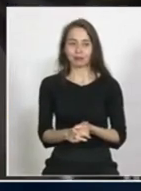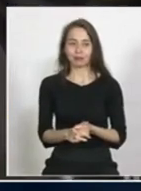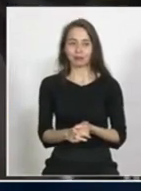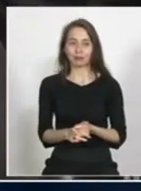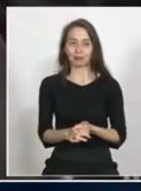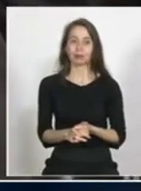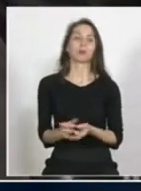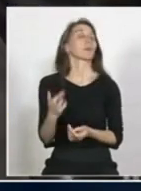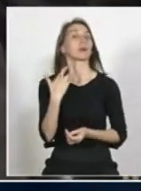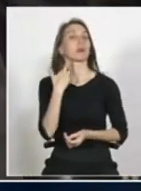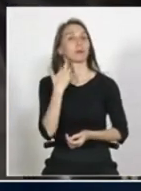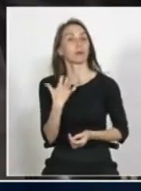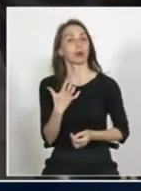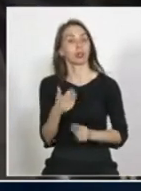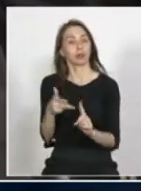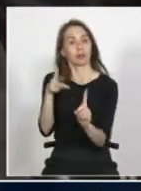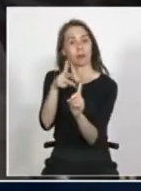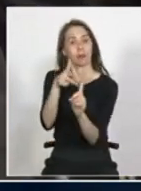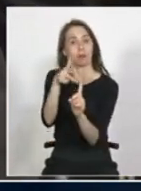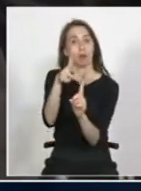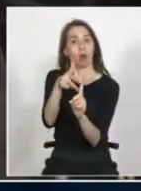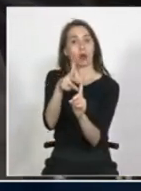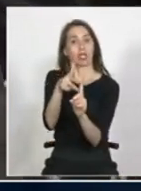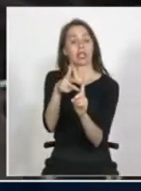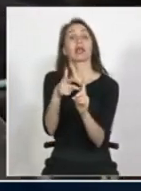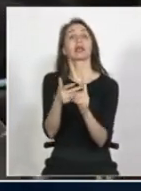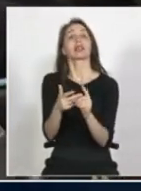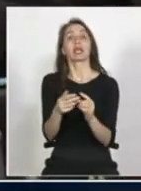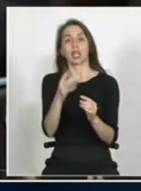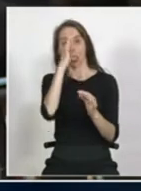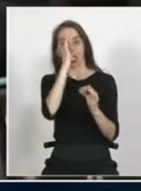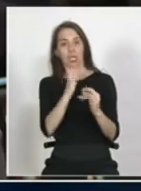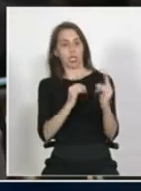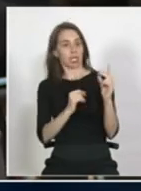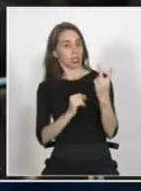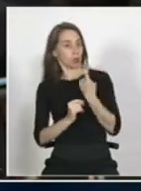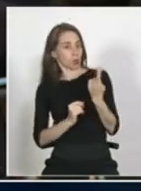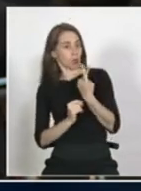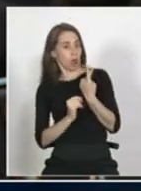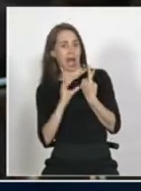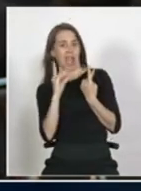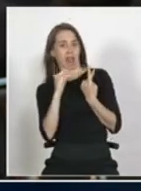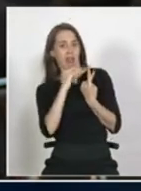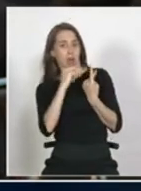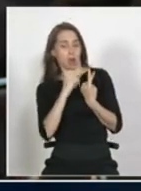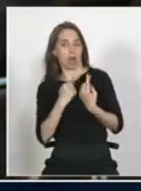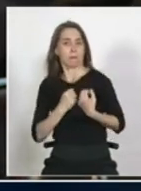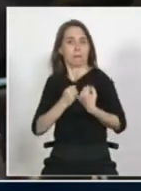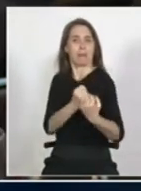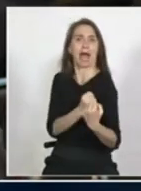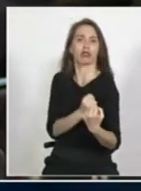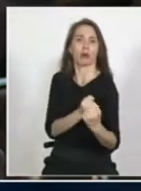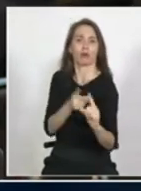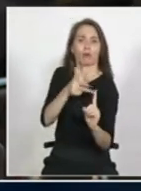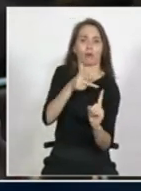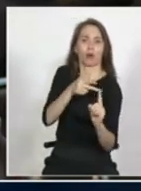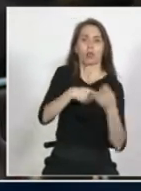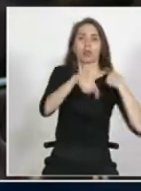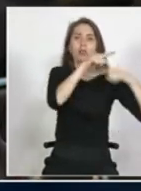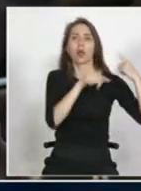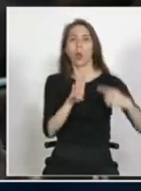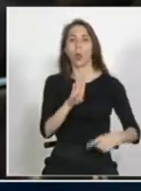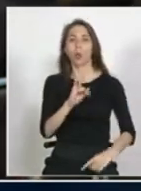porque el bullying se define como la violencia entre pares el matonaje ¿ya? el bullying una palabra que también tiene una tradición ¿cierto?